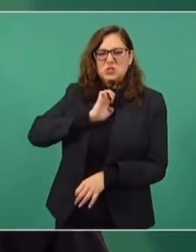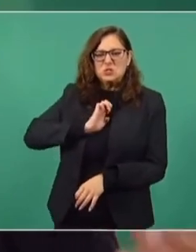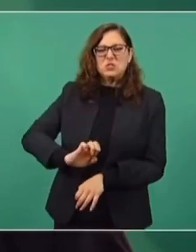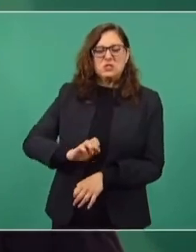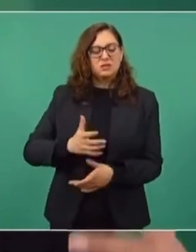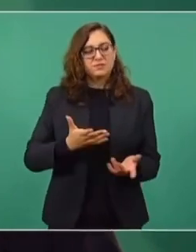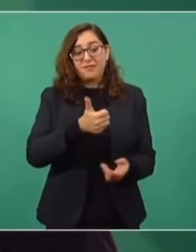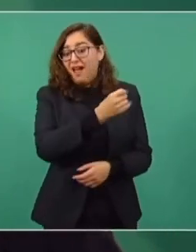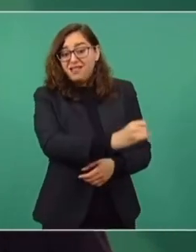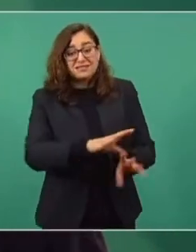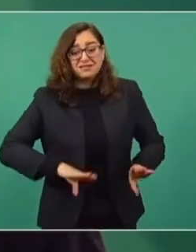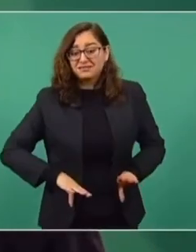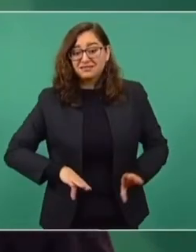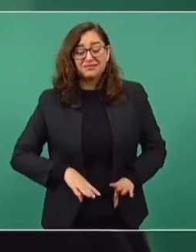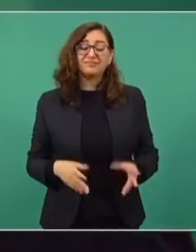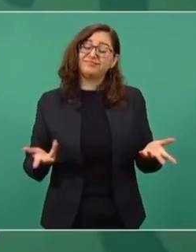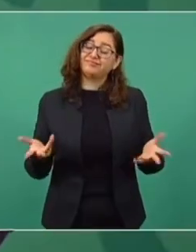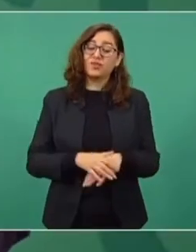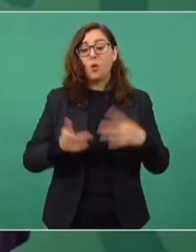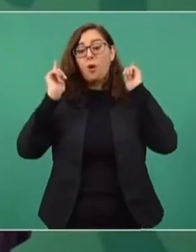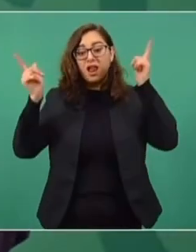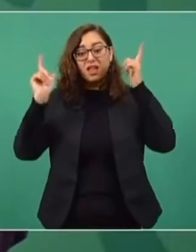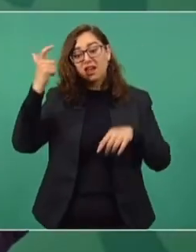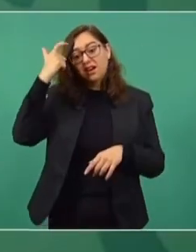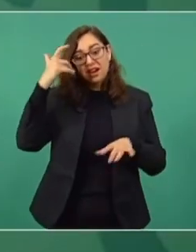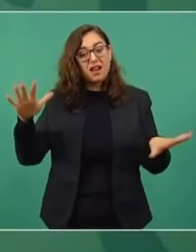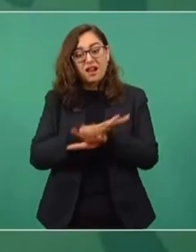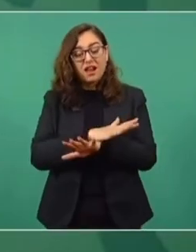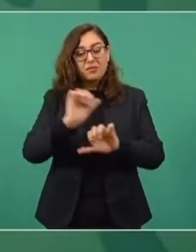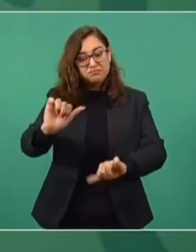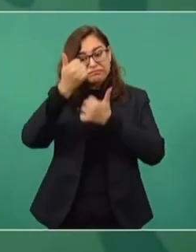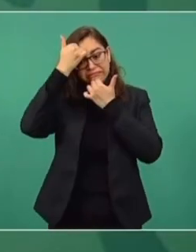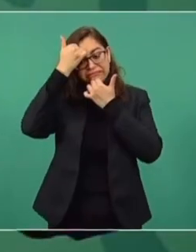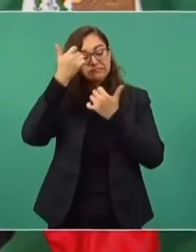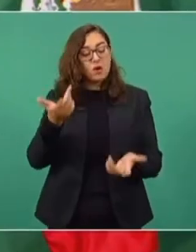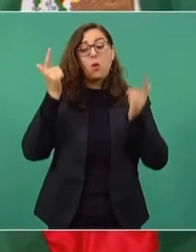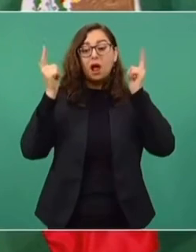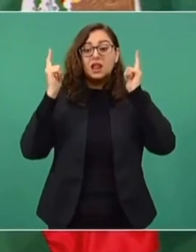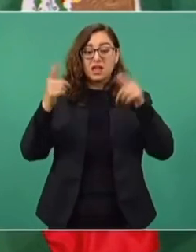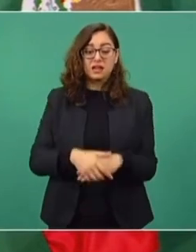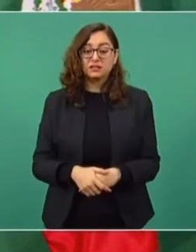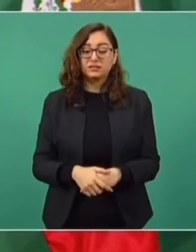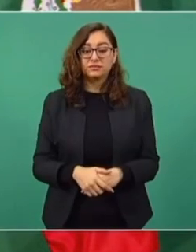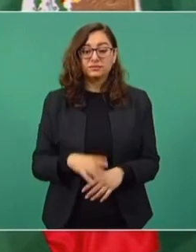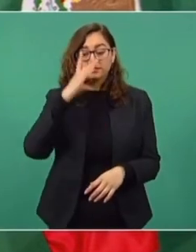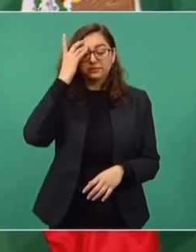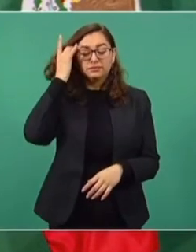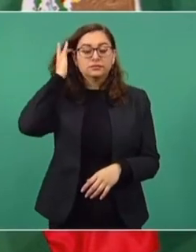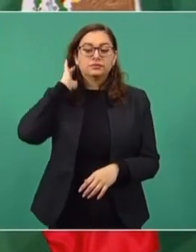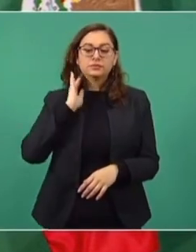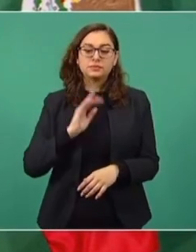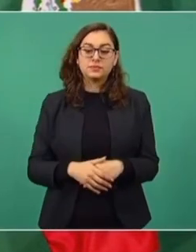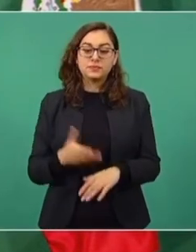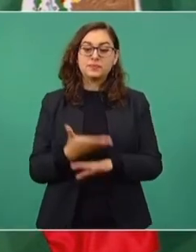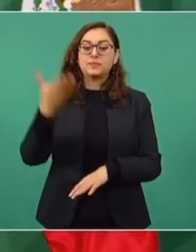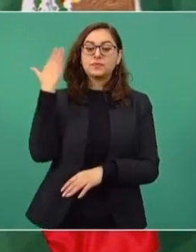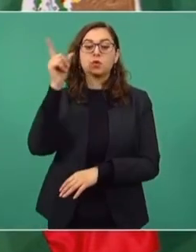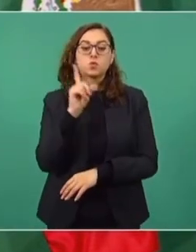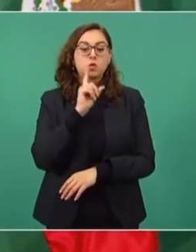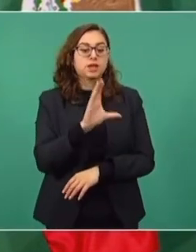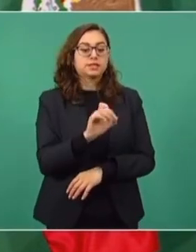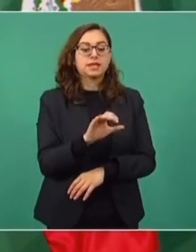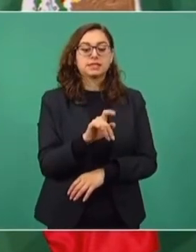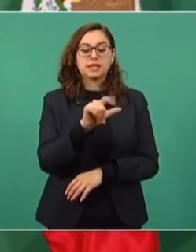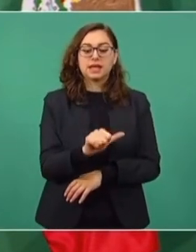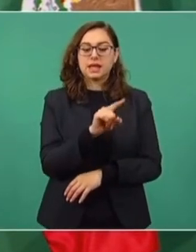Ojalá y recapaciten. En el caso de Cecilia, cuando participaba más,